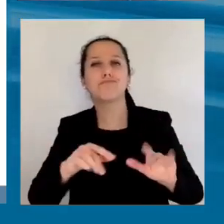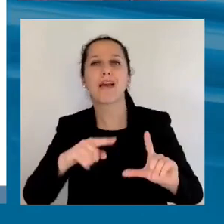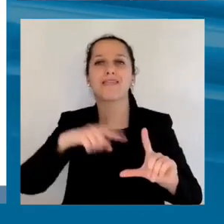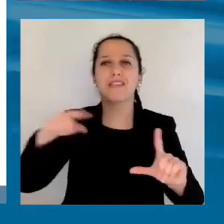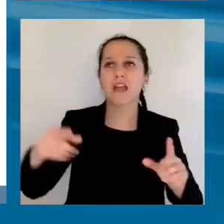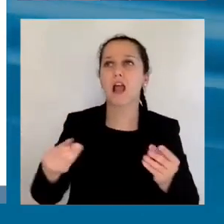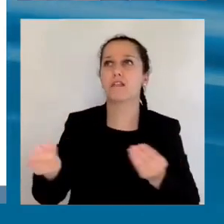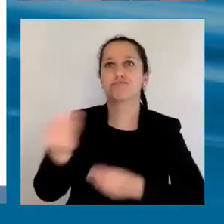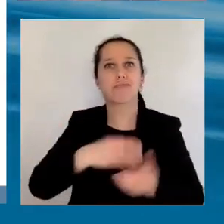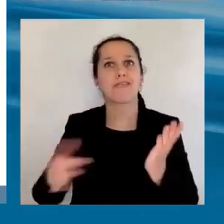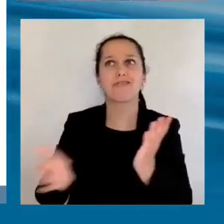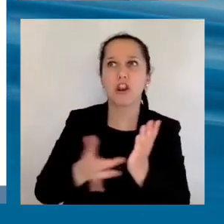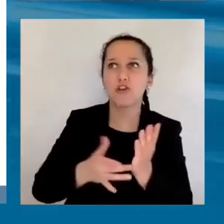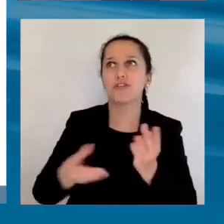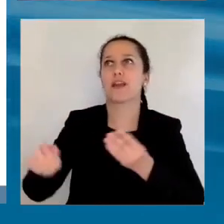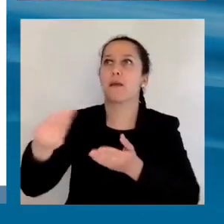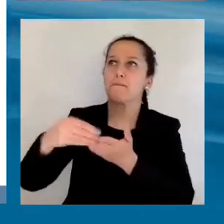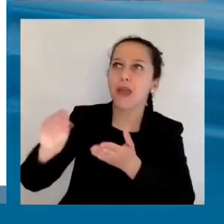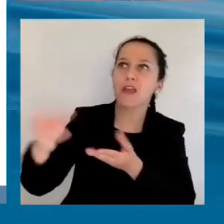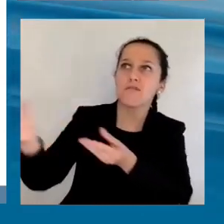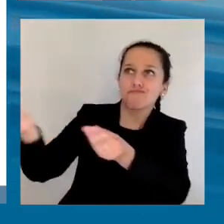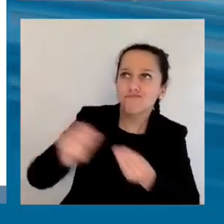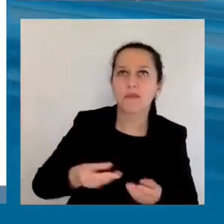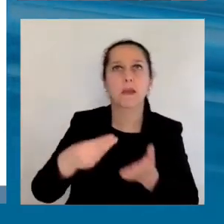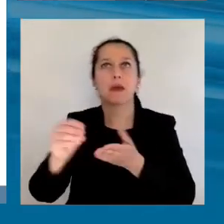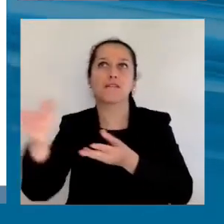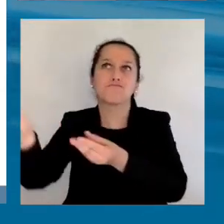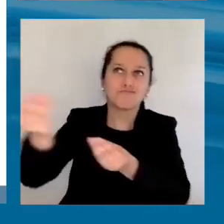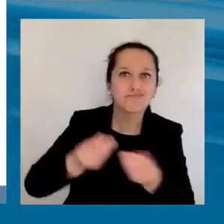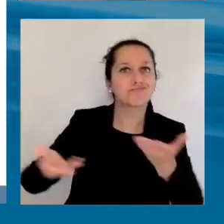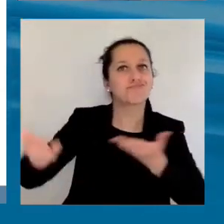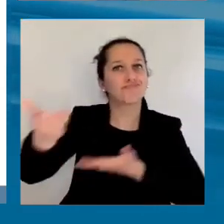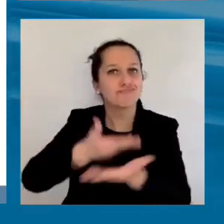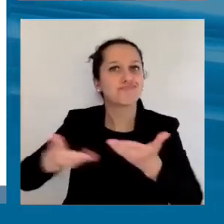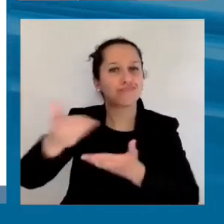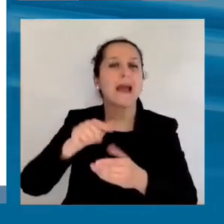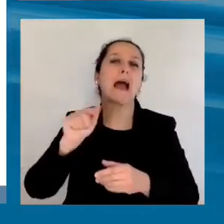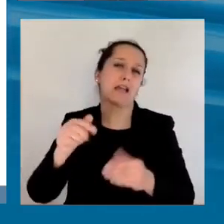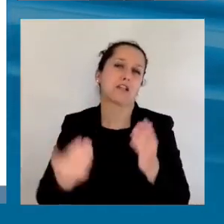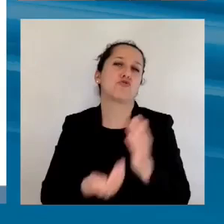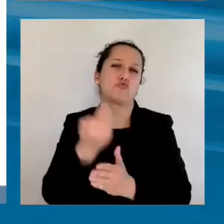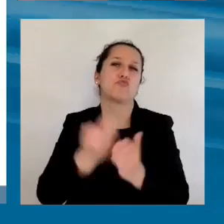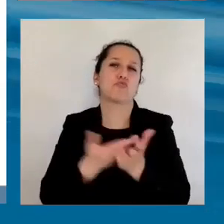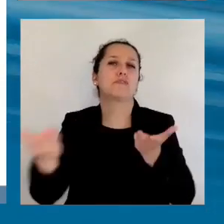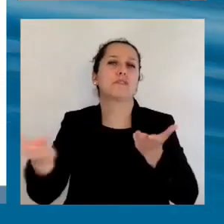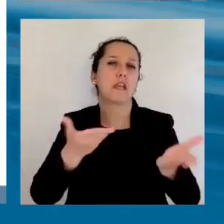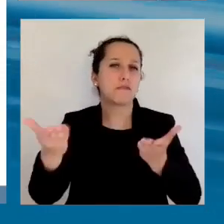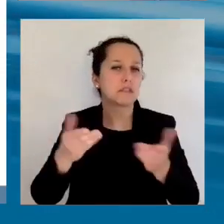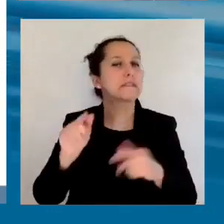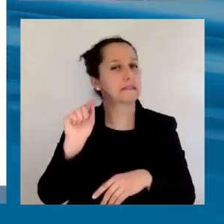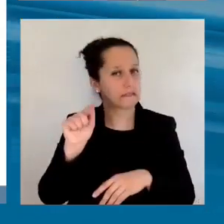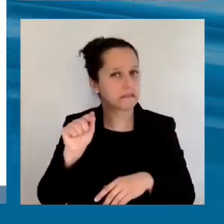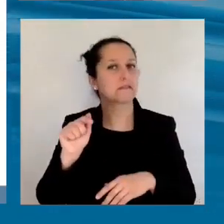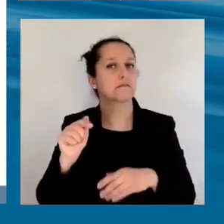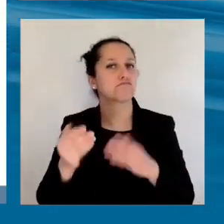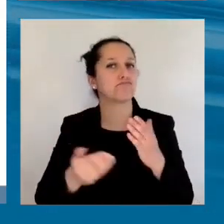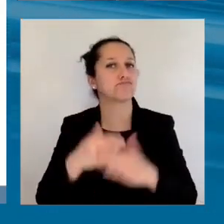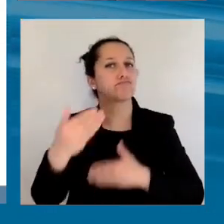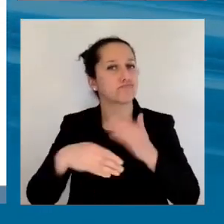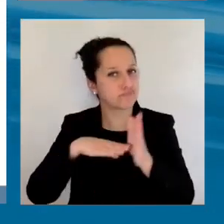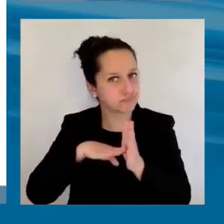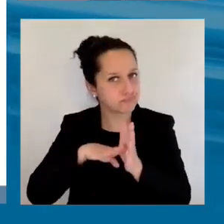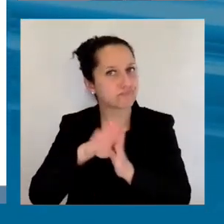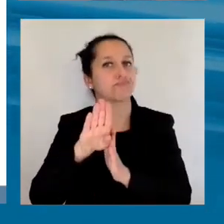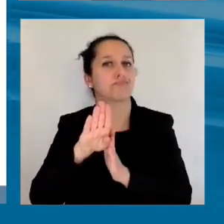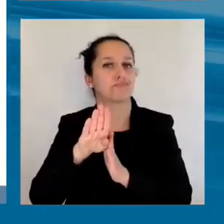de servicios, por la exportación e importación de servicios modernos. Entonces, ahí hay dos tendencias que dependen si uno se